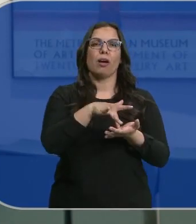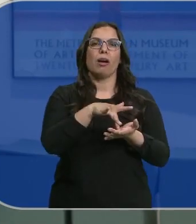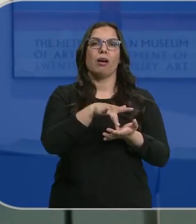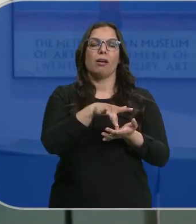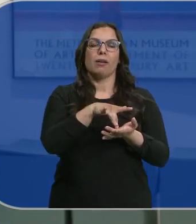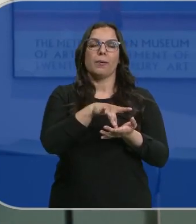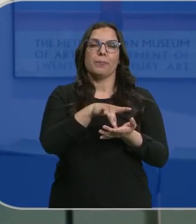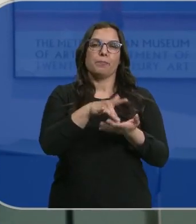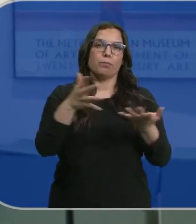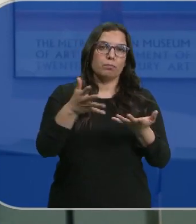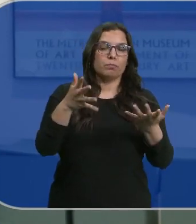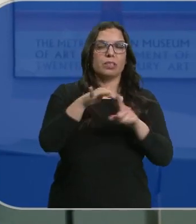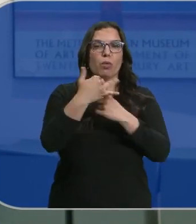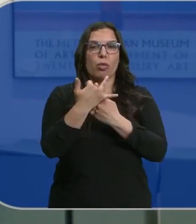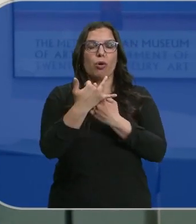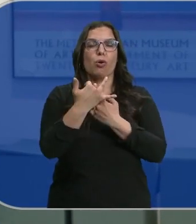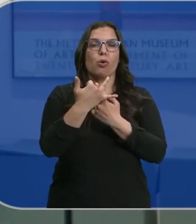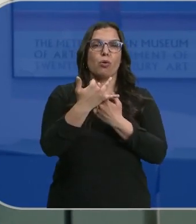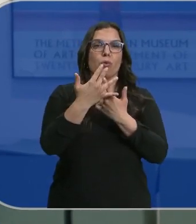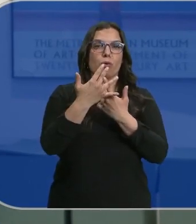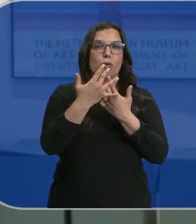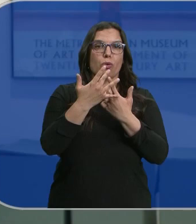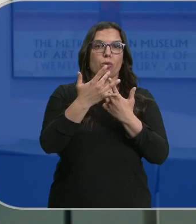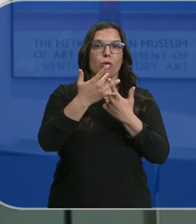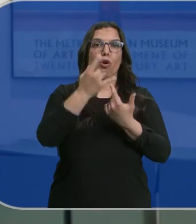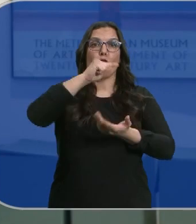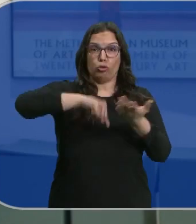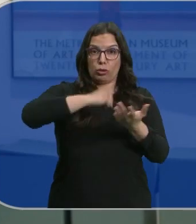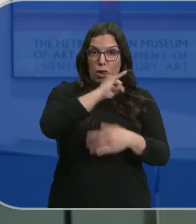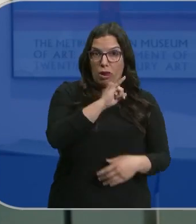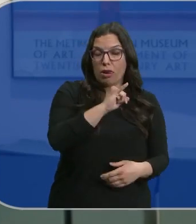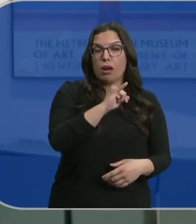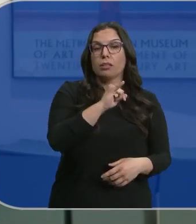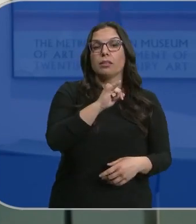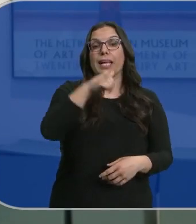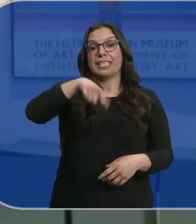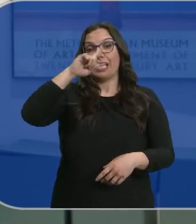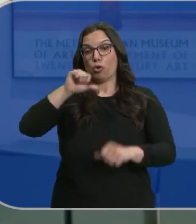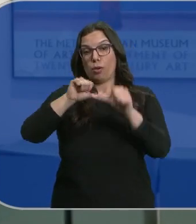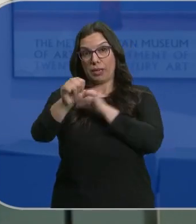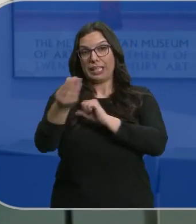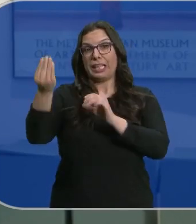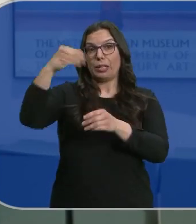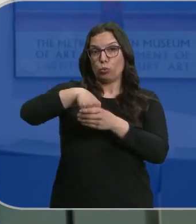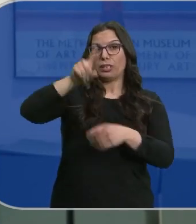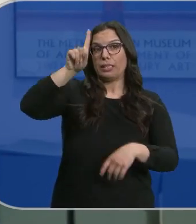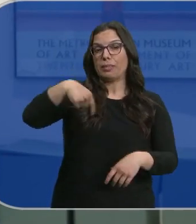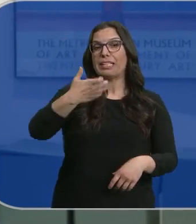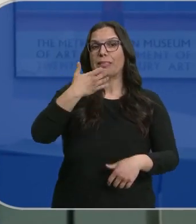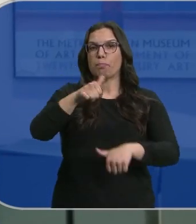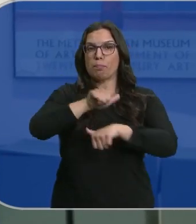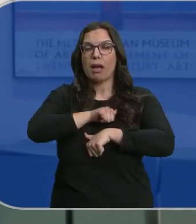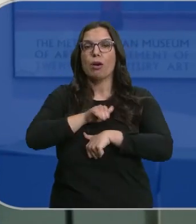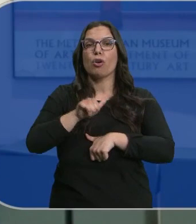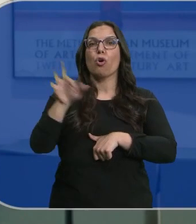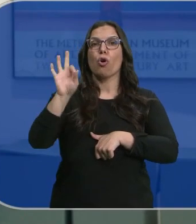en situación de empleadas. Y a partir de este año también incluye a aquellas que estén en